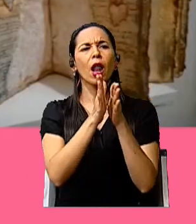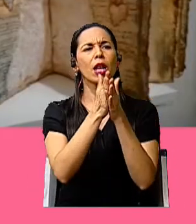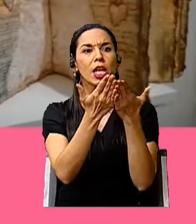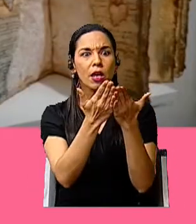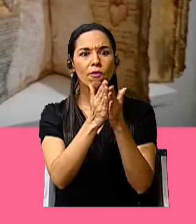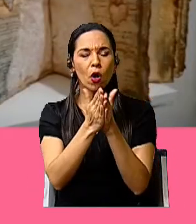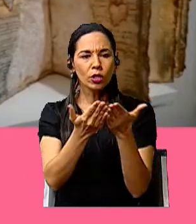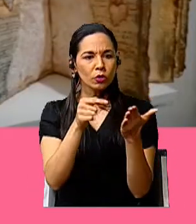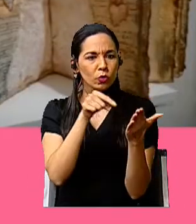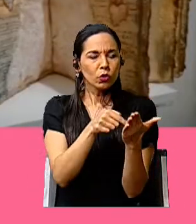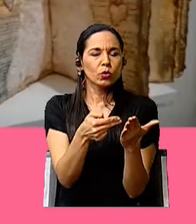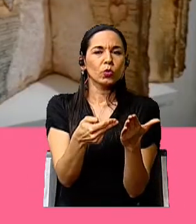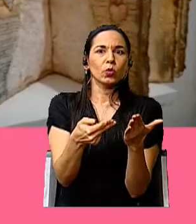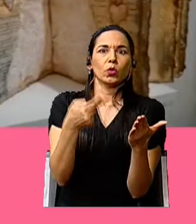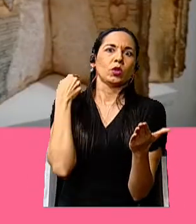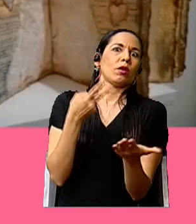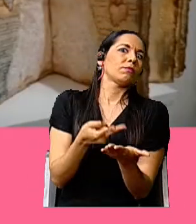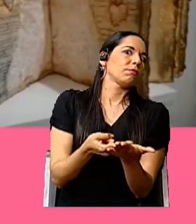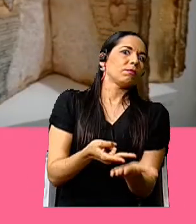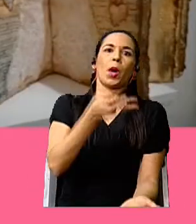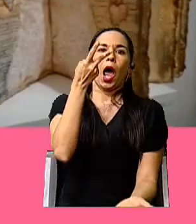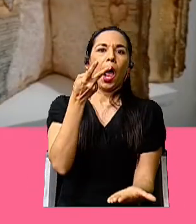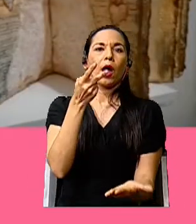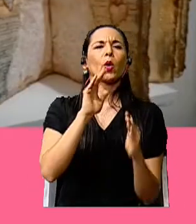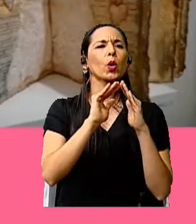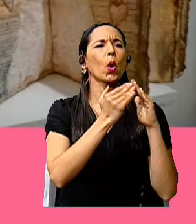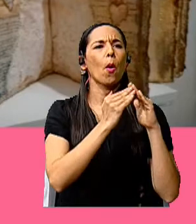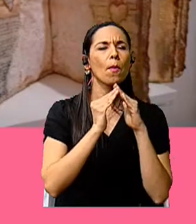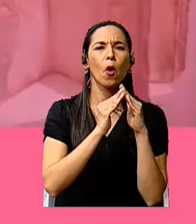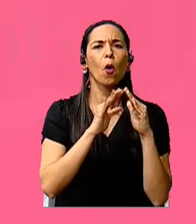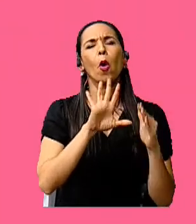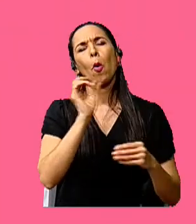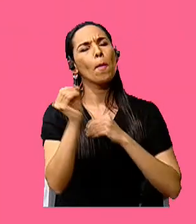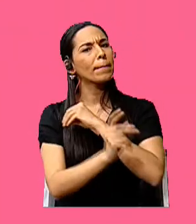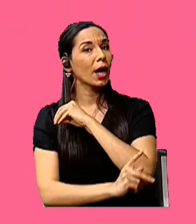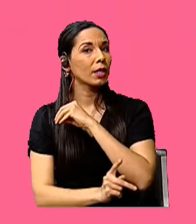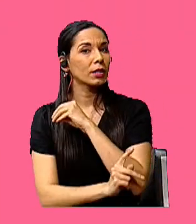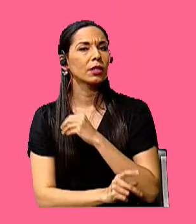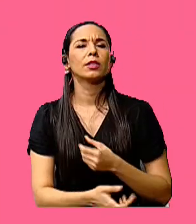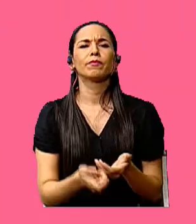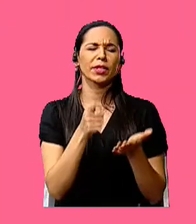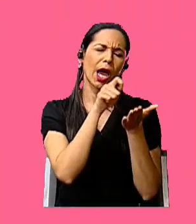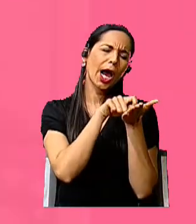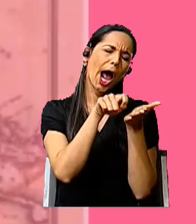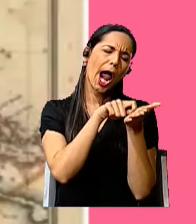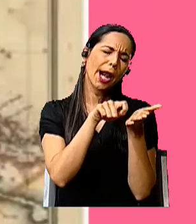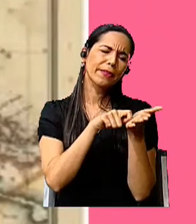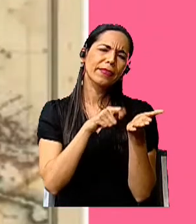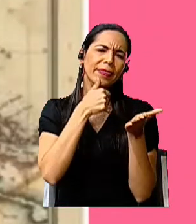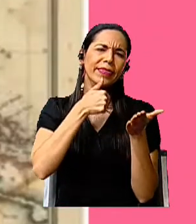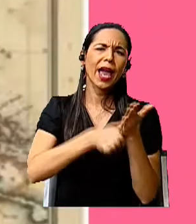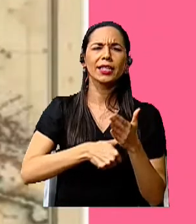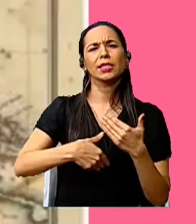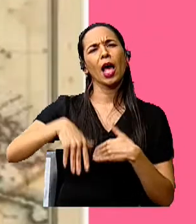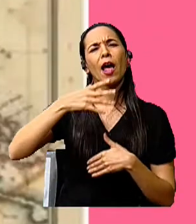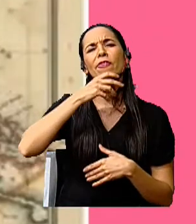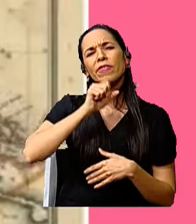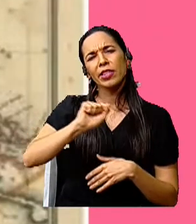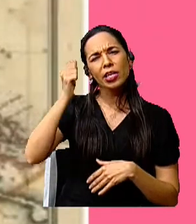valor histórico para una comunidad o para el mismo país, cartas antiguas, mapas